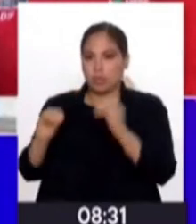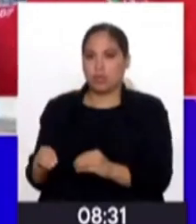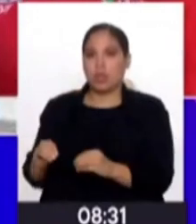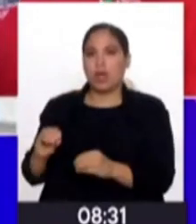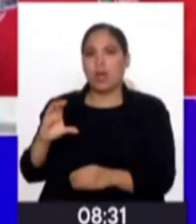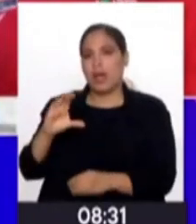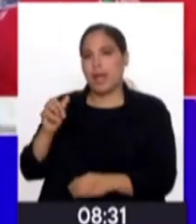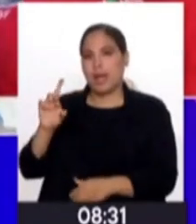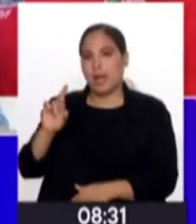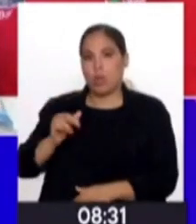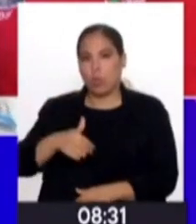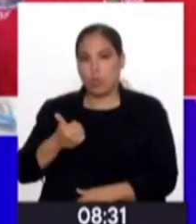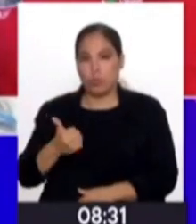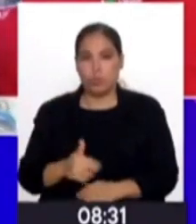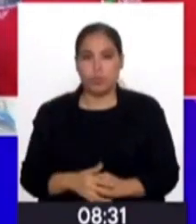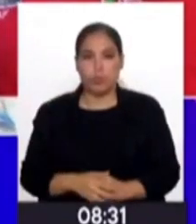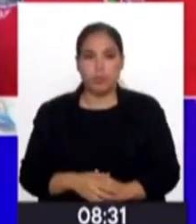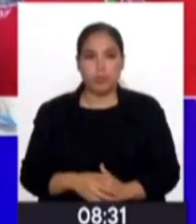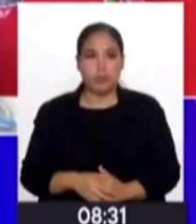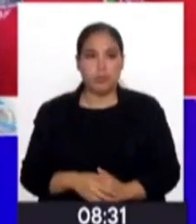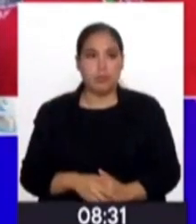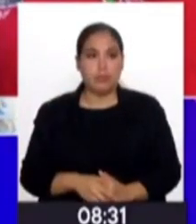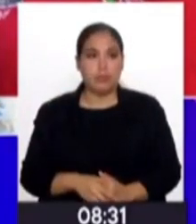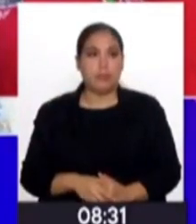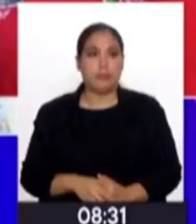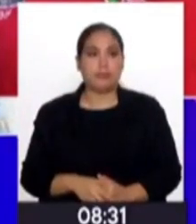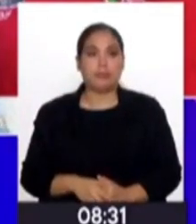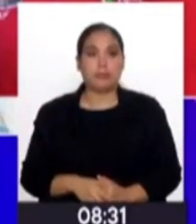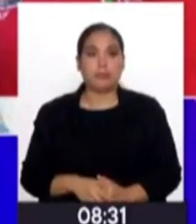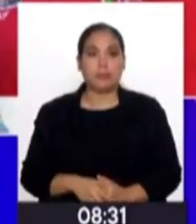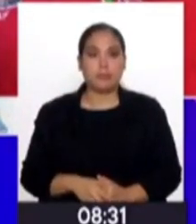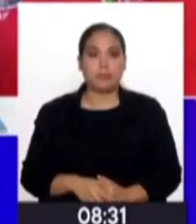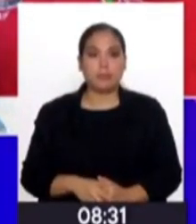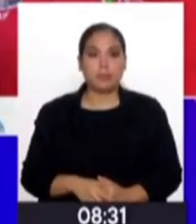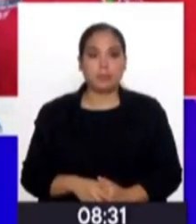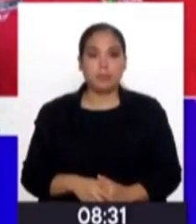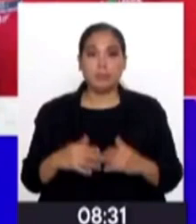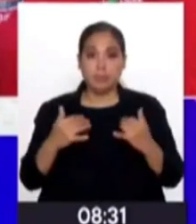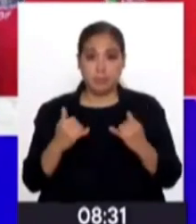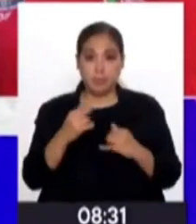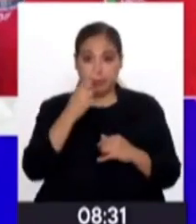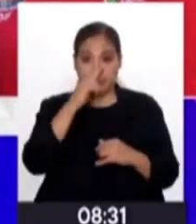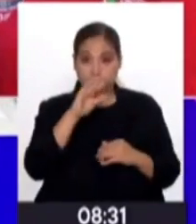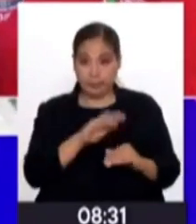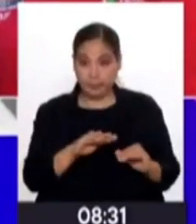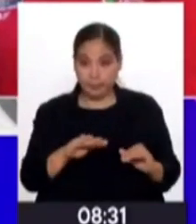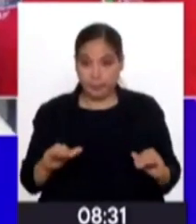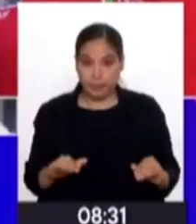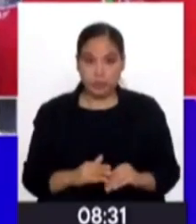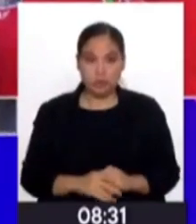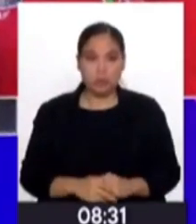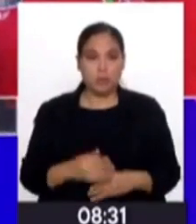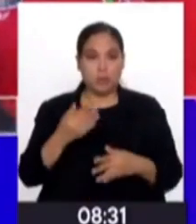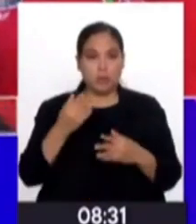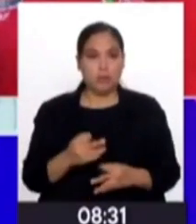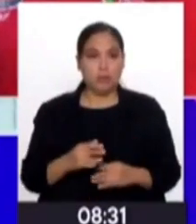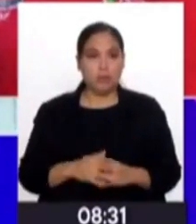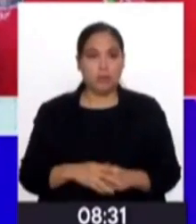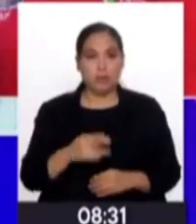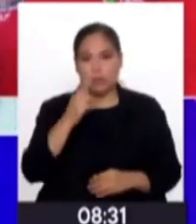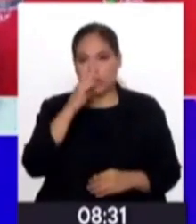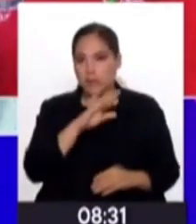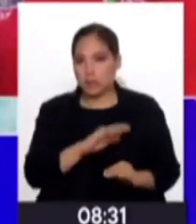correspondiente. Y vamos a basarnos ahora en el caso de los niños, ¿no? Efectivamente, son